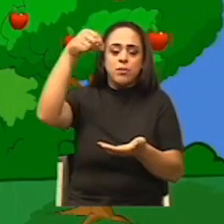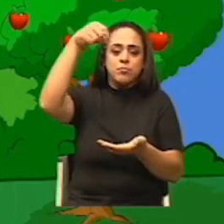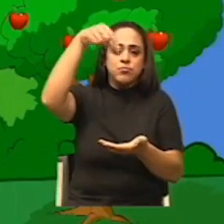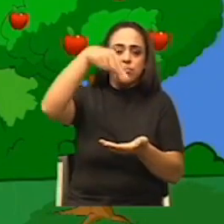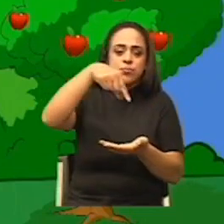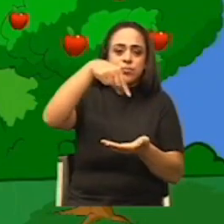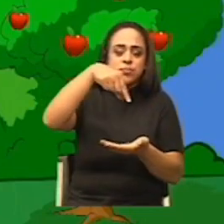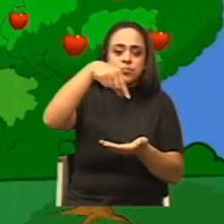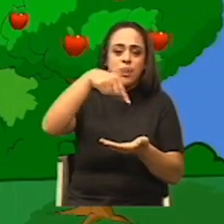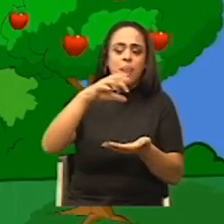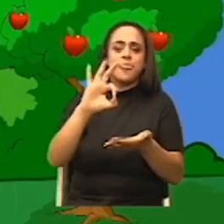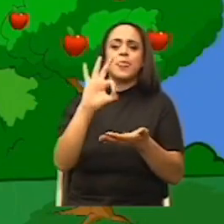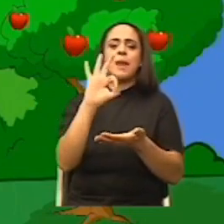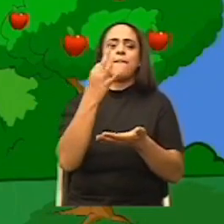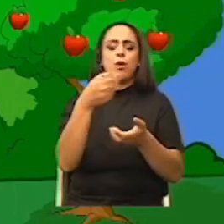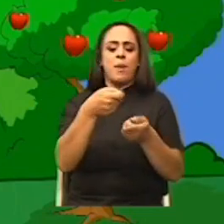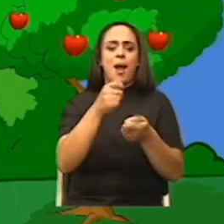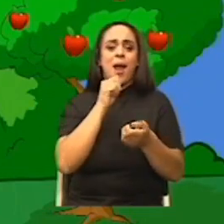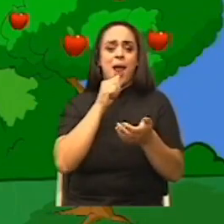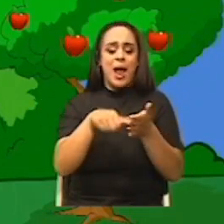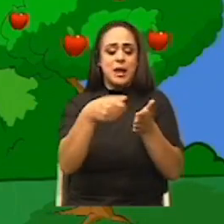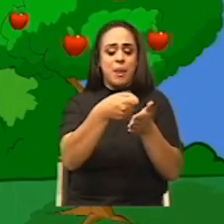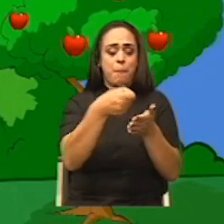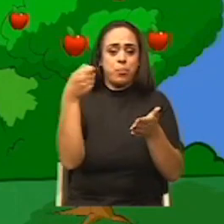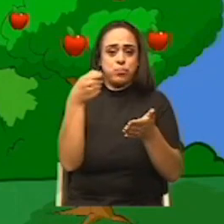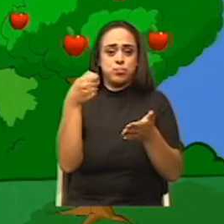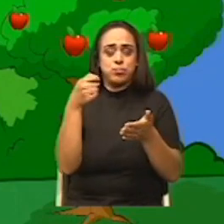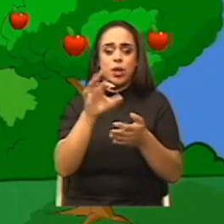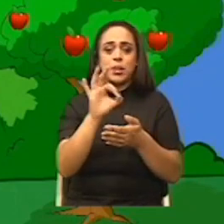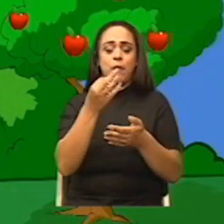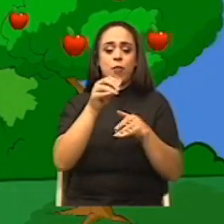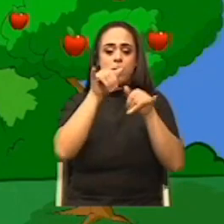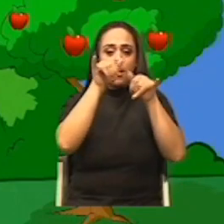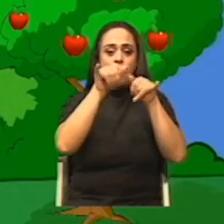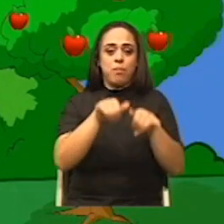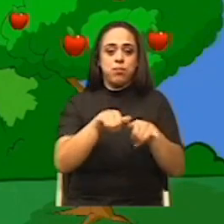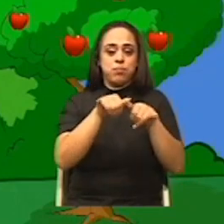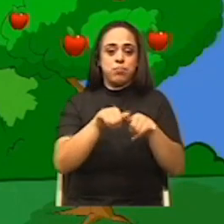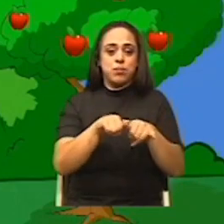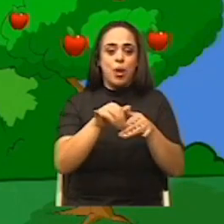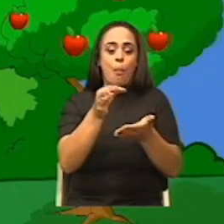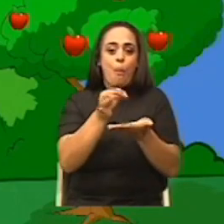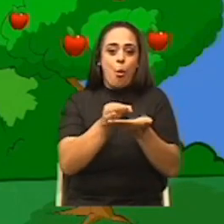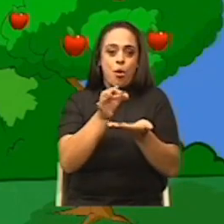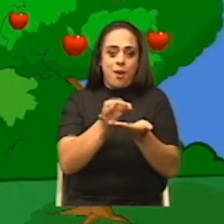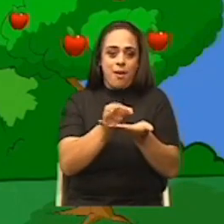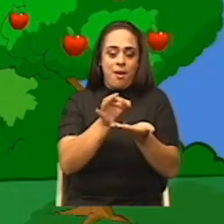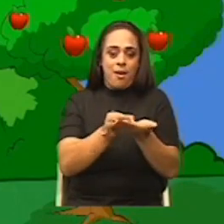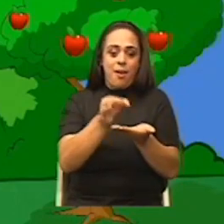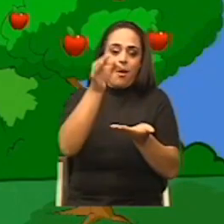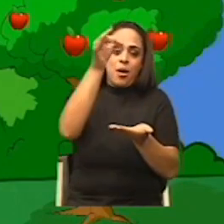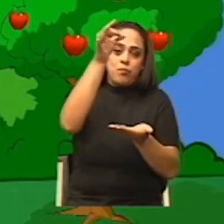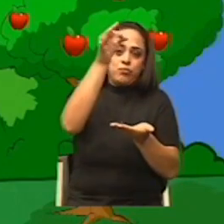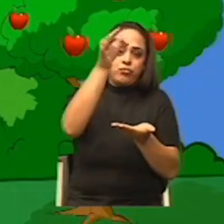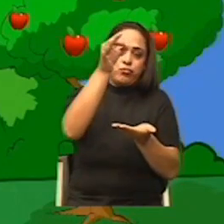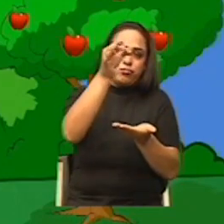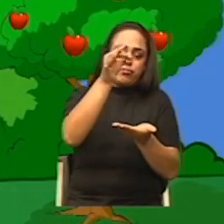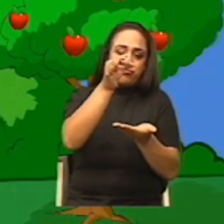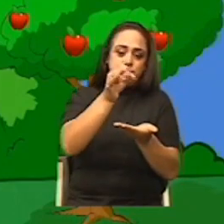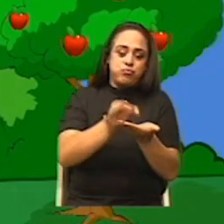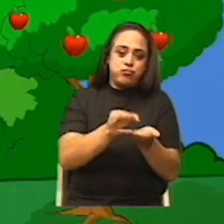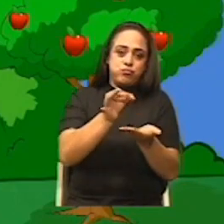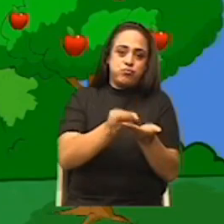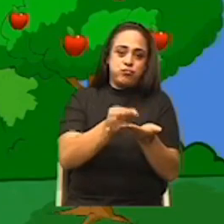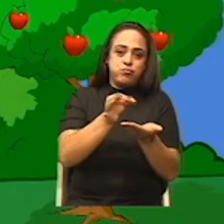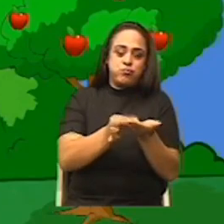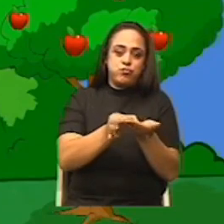la carta. De manera que la moneda por inercia se mantenga en estado de reposo y caiga, va a caer por la aceleración